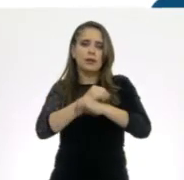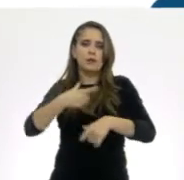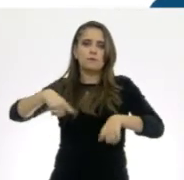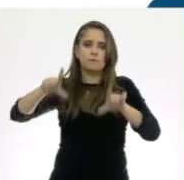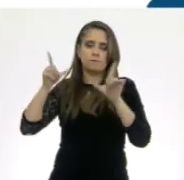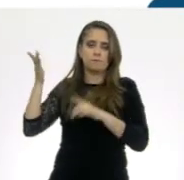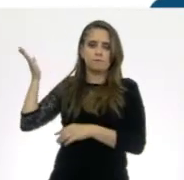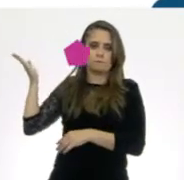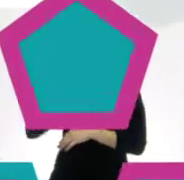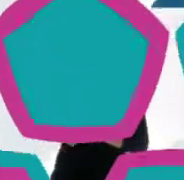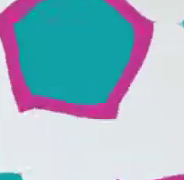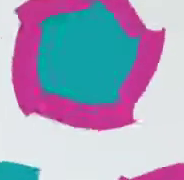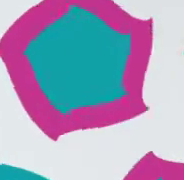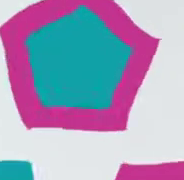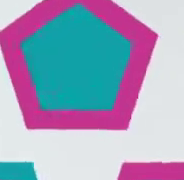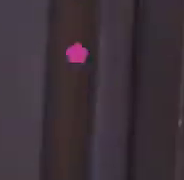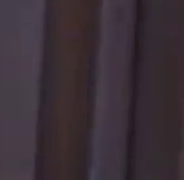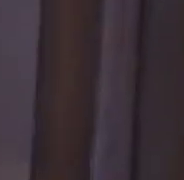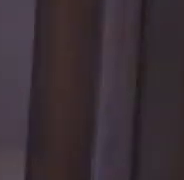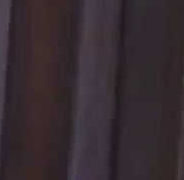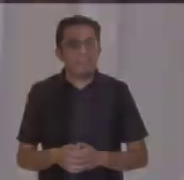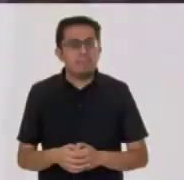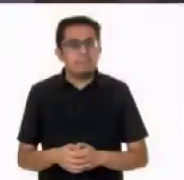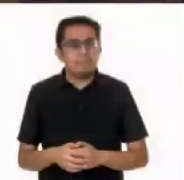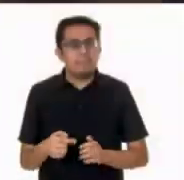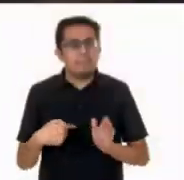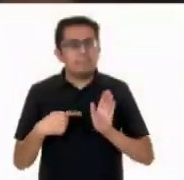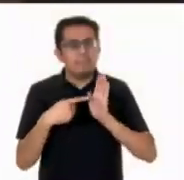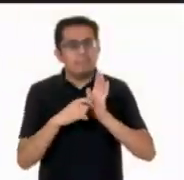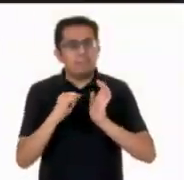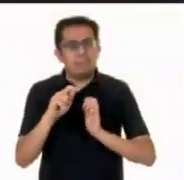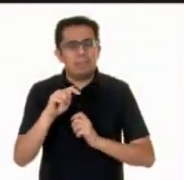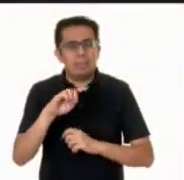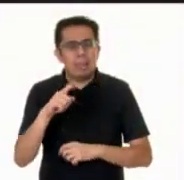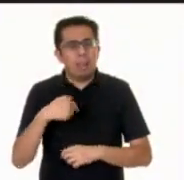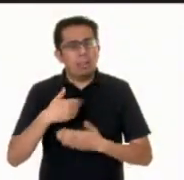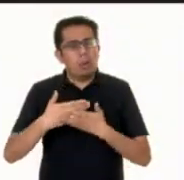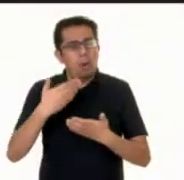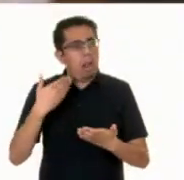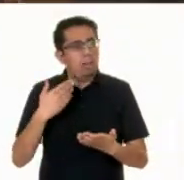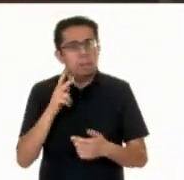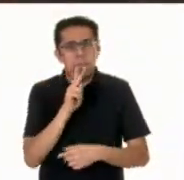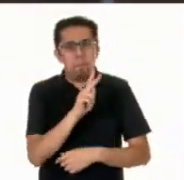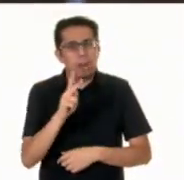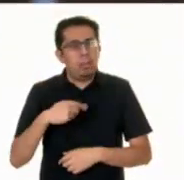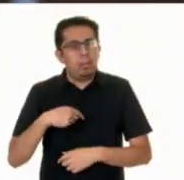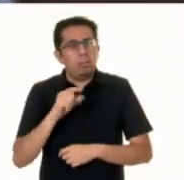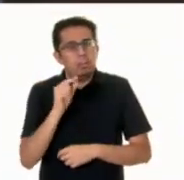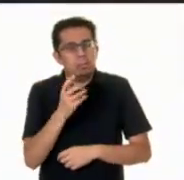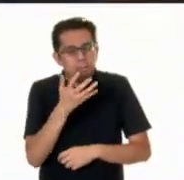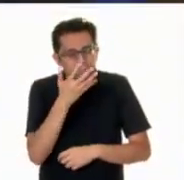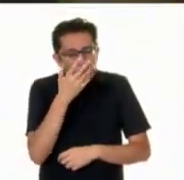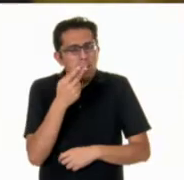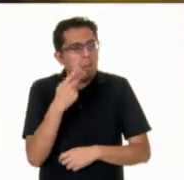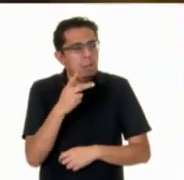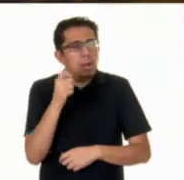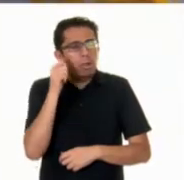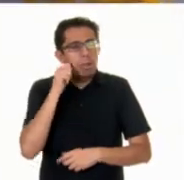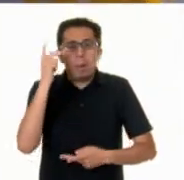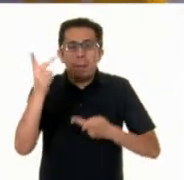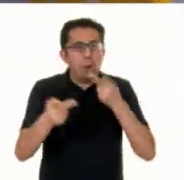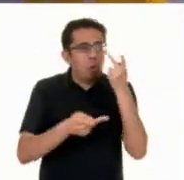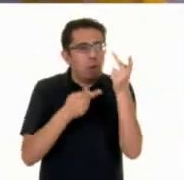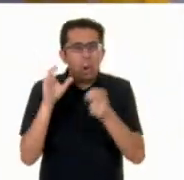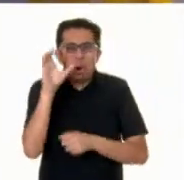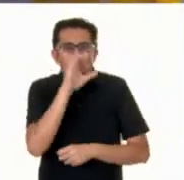.mx Les presento Itzel. Así era yo. Una niña algo tímida, pero siempre muy preguntona.